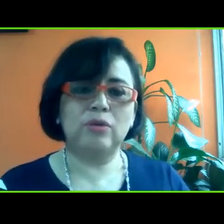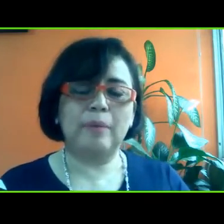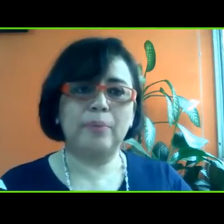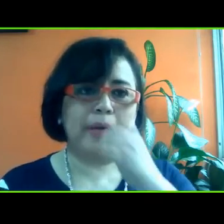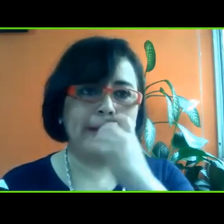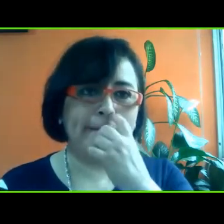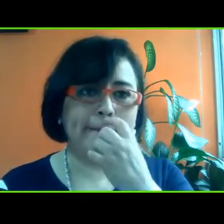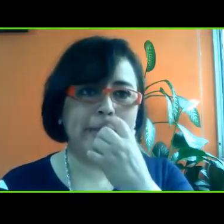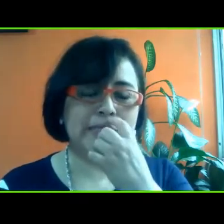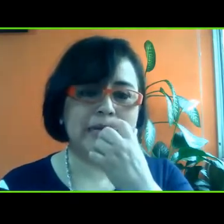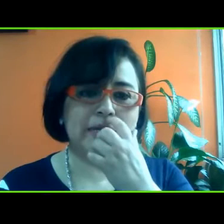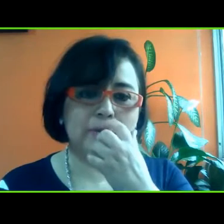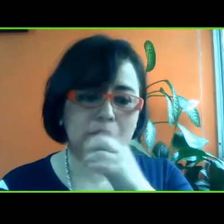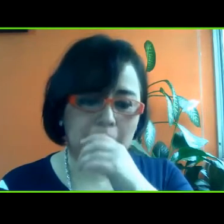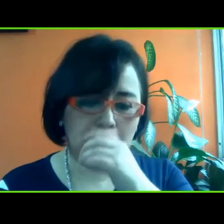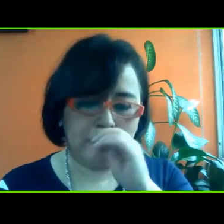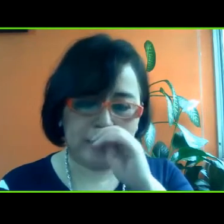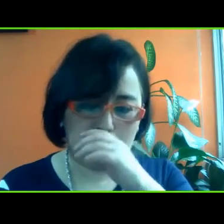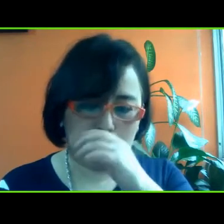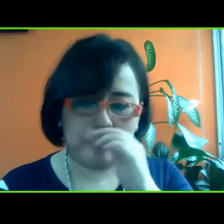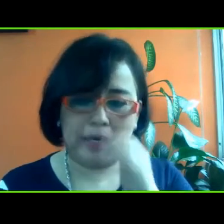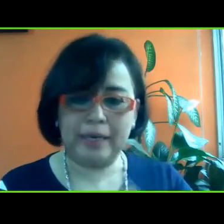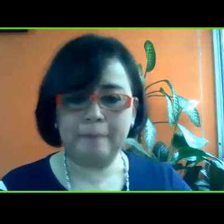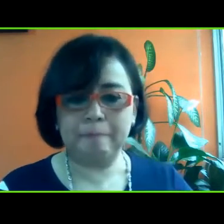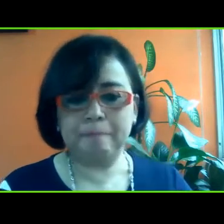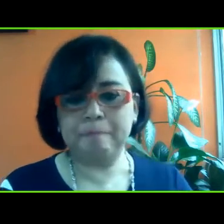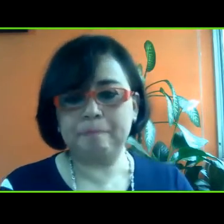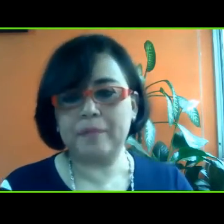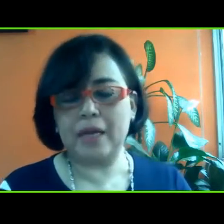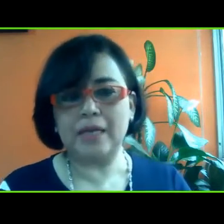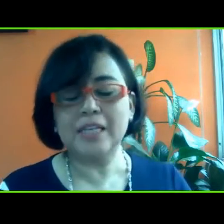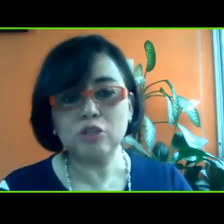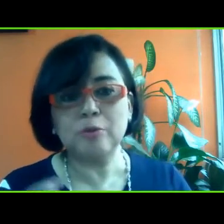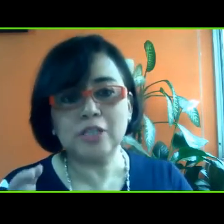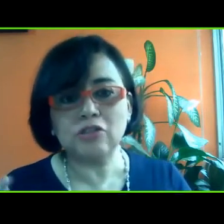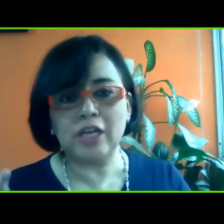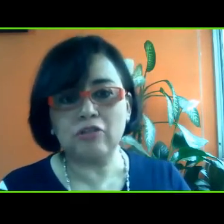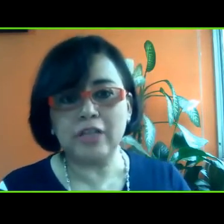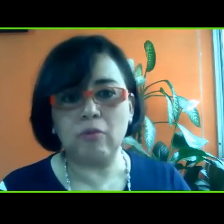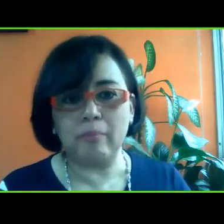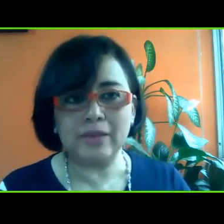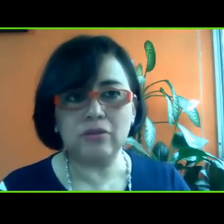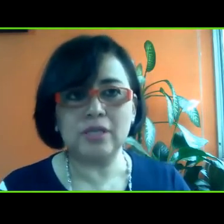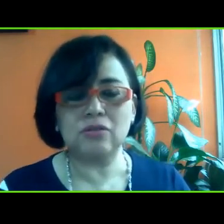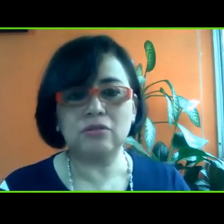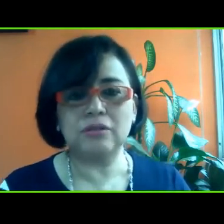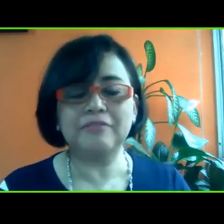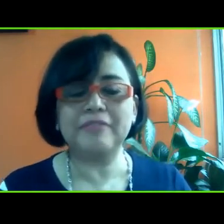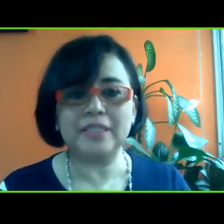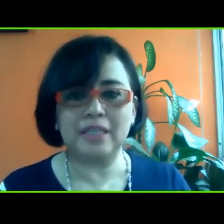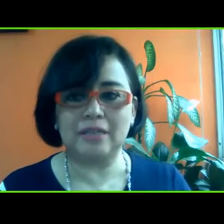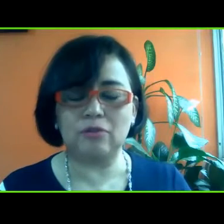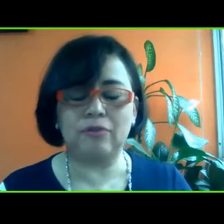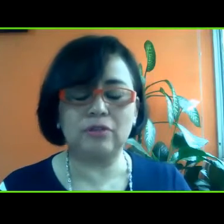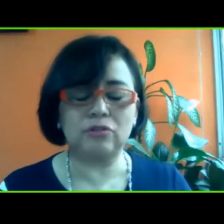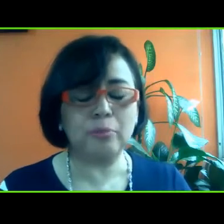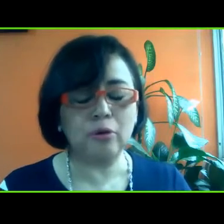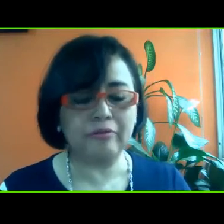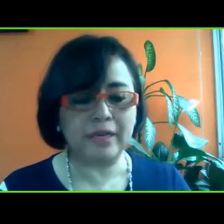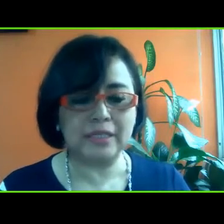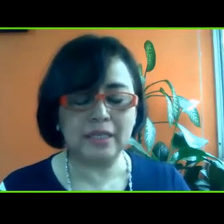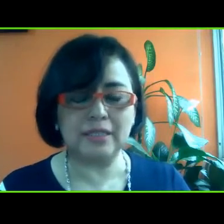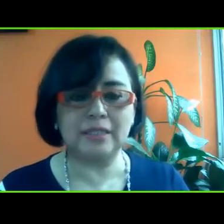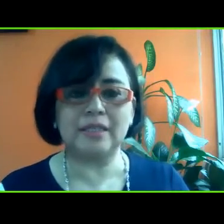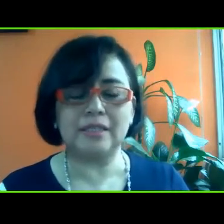aventura porque este libro te comparto, en estos procesos que yo te comento que son difíciles o, bueno, son